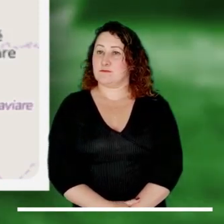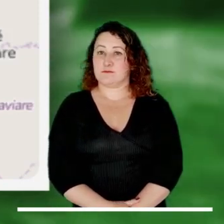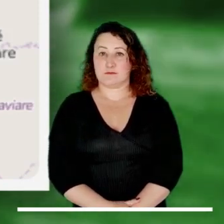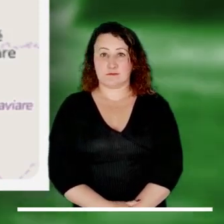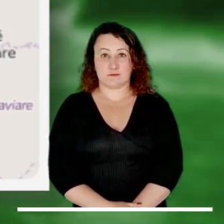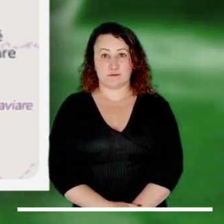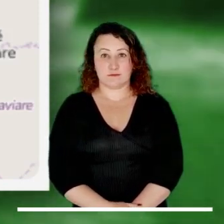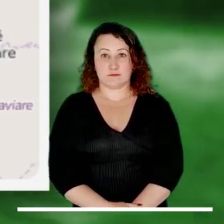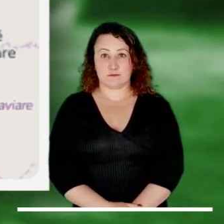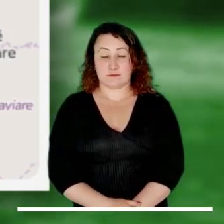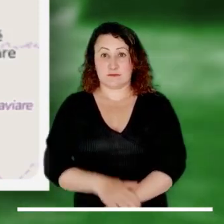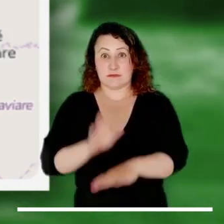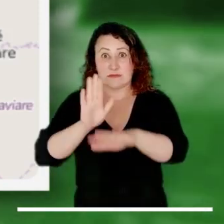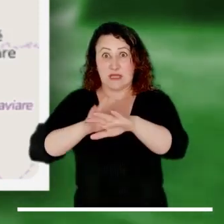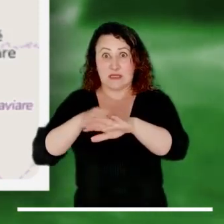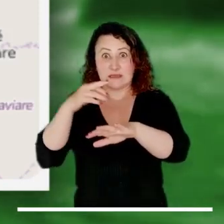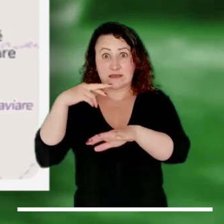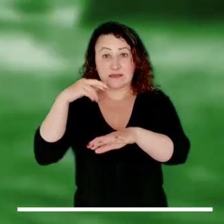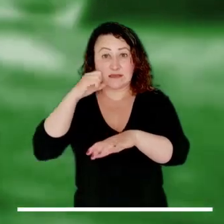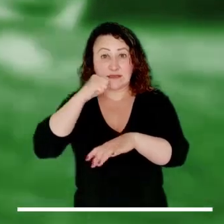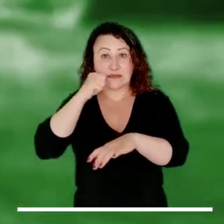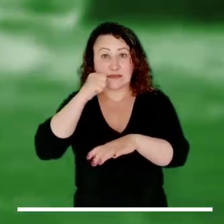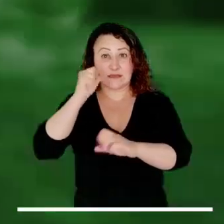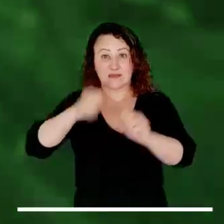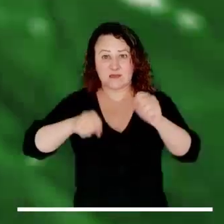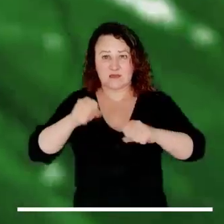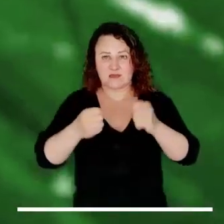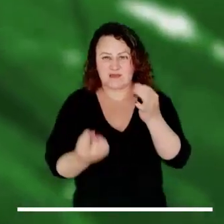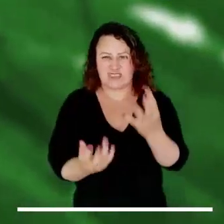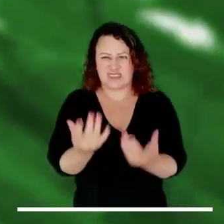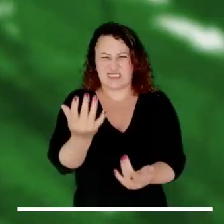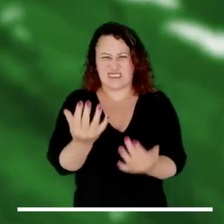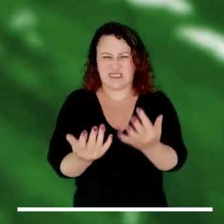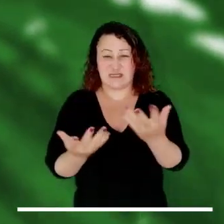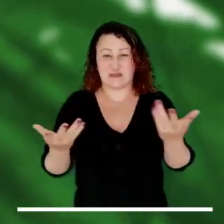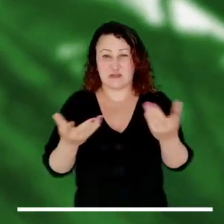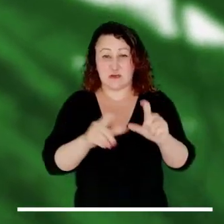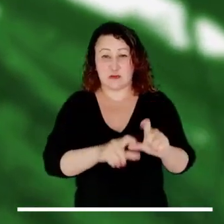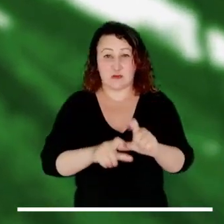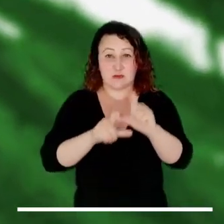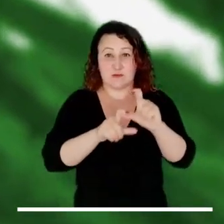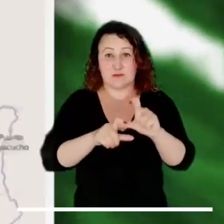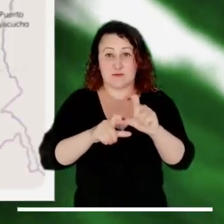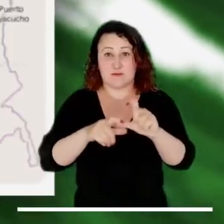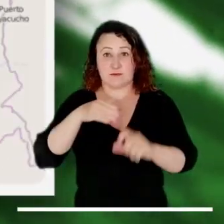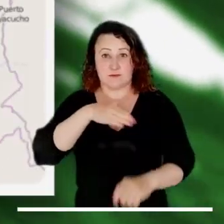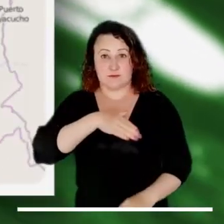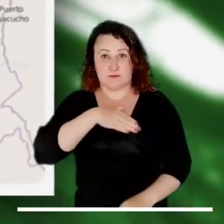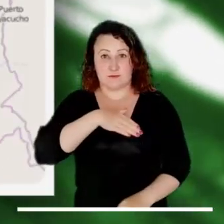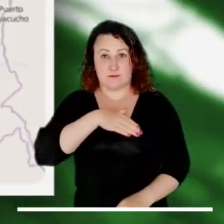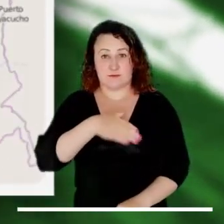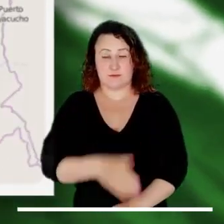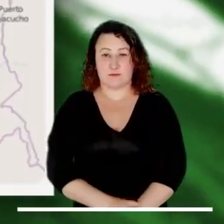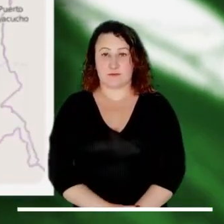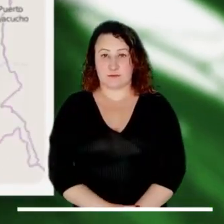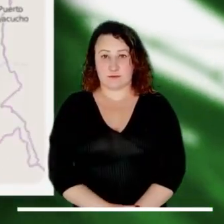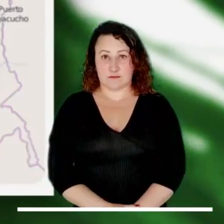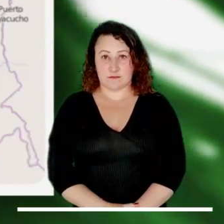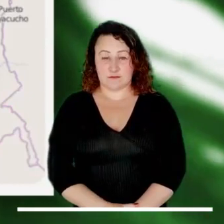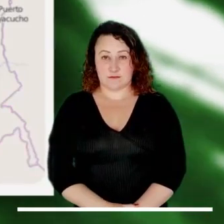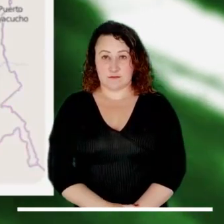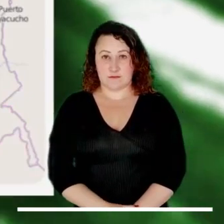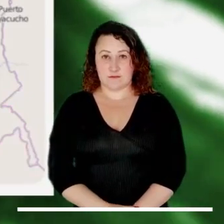Charta y sus aportantes, afectando el municipio de Charta, en Santander. Alerta naranja por alta probabilidad de